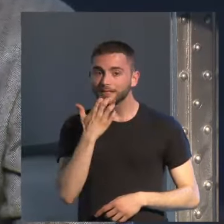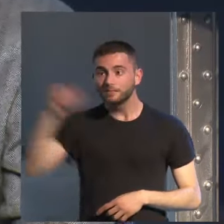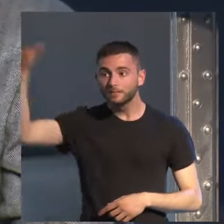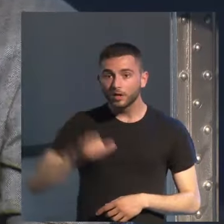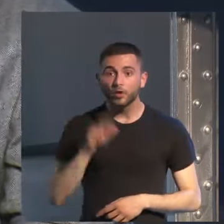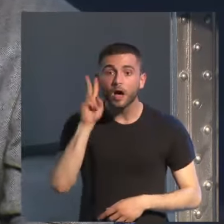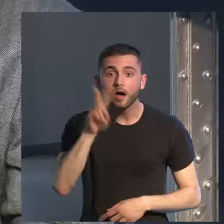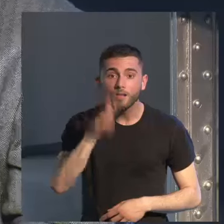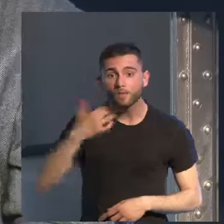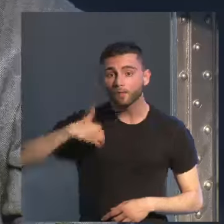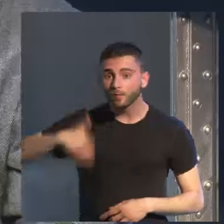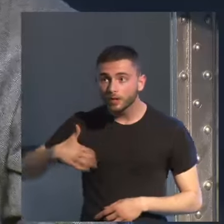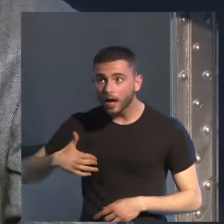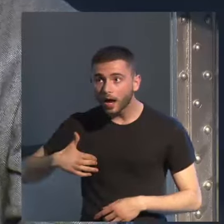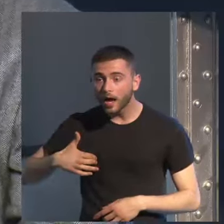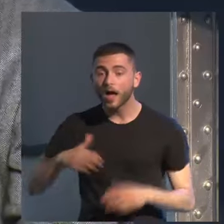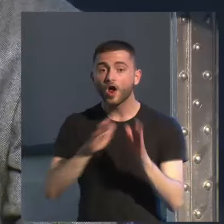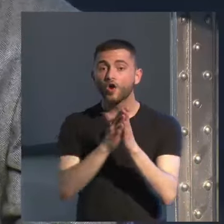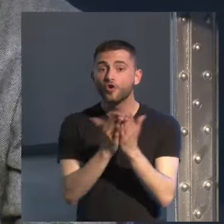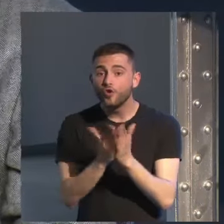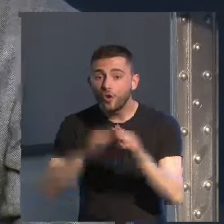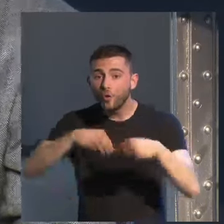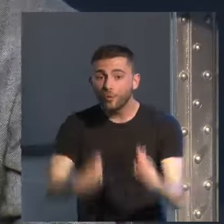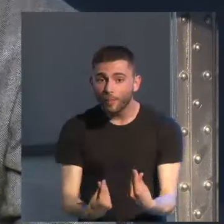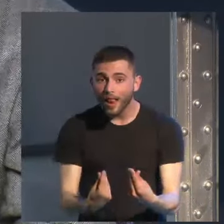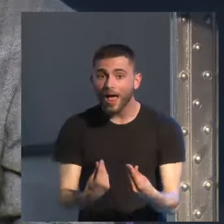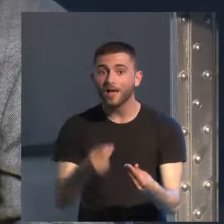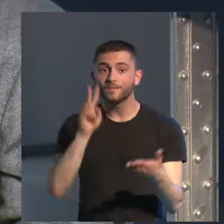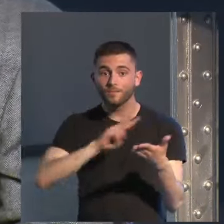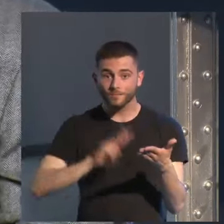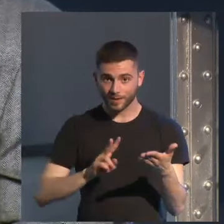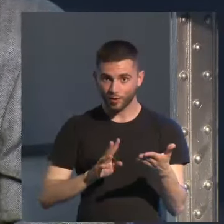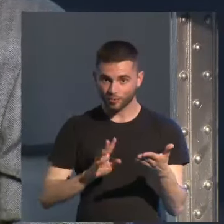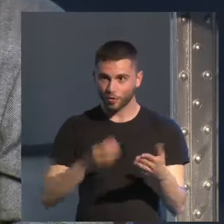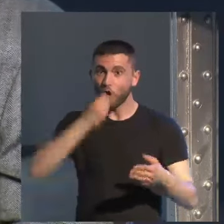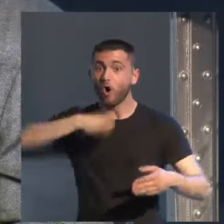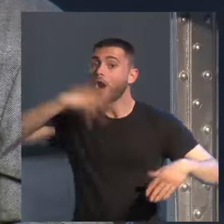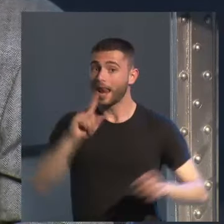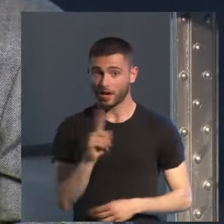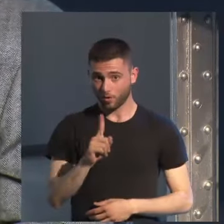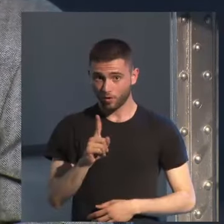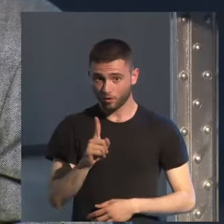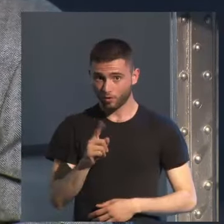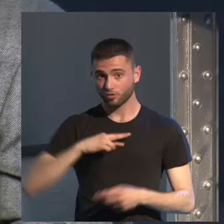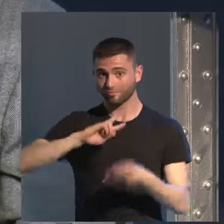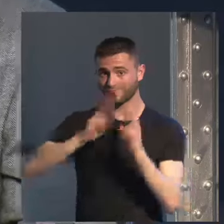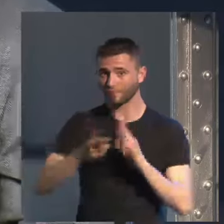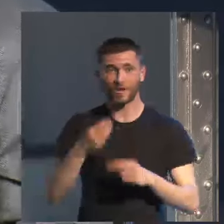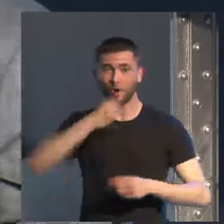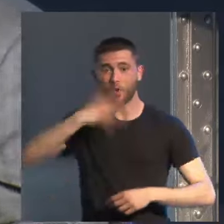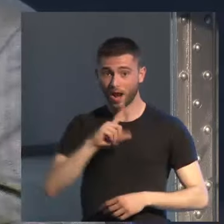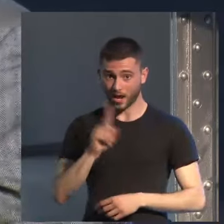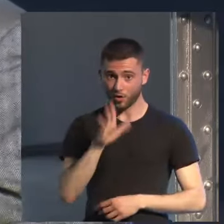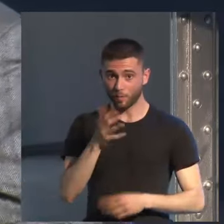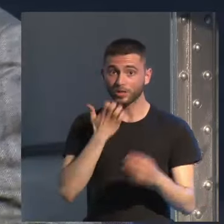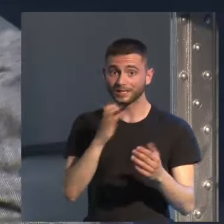películas vamos a ver las novelas y yo siempre le digo ojalá que no porque eh si ven las